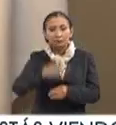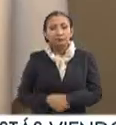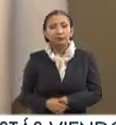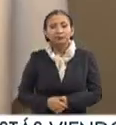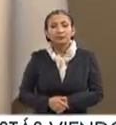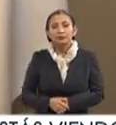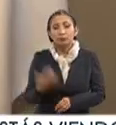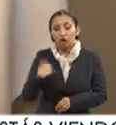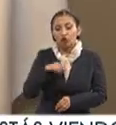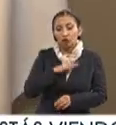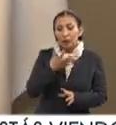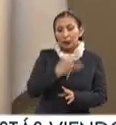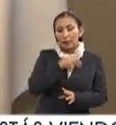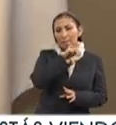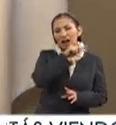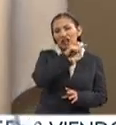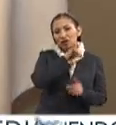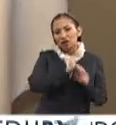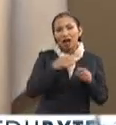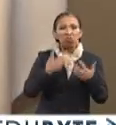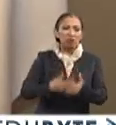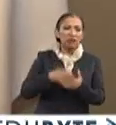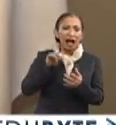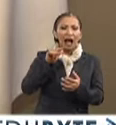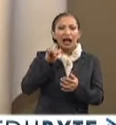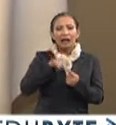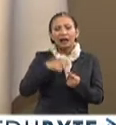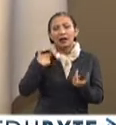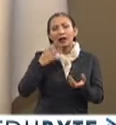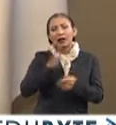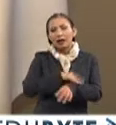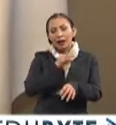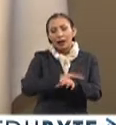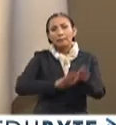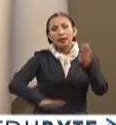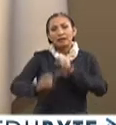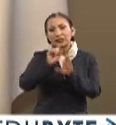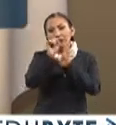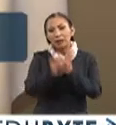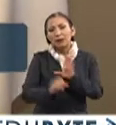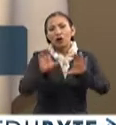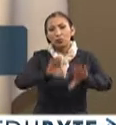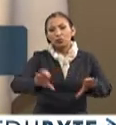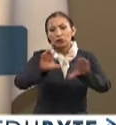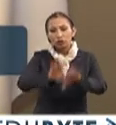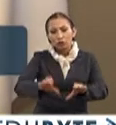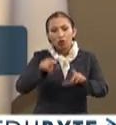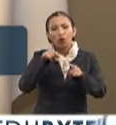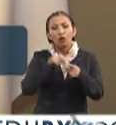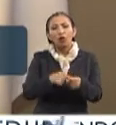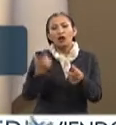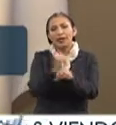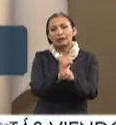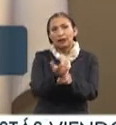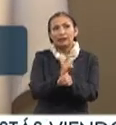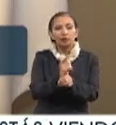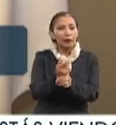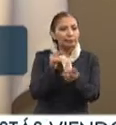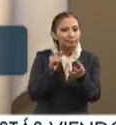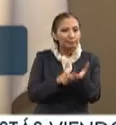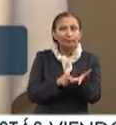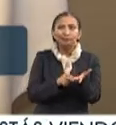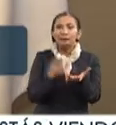Nosotros teníamos mecatrónica, industrial, energía, biotecnología, sistemas computacionales, licenciatura